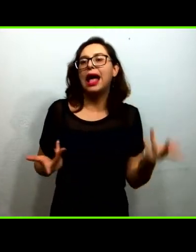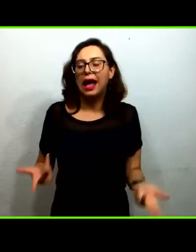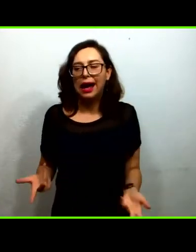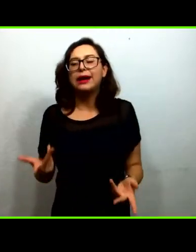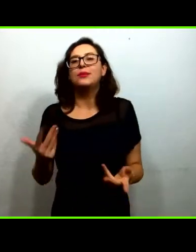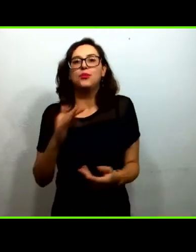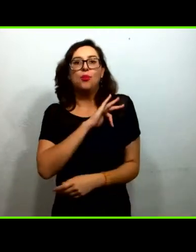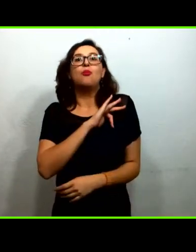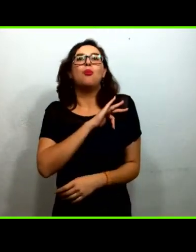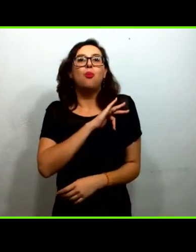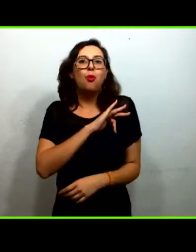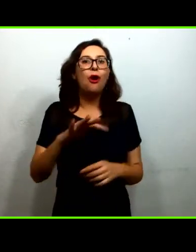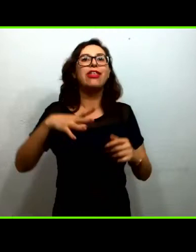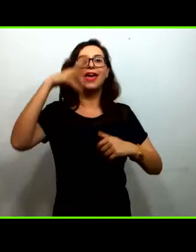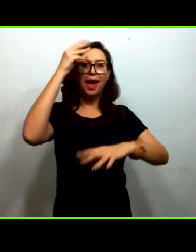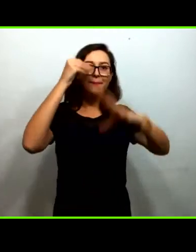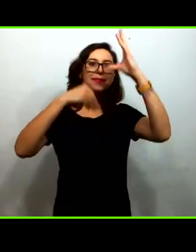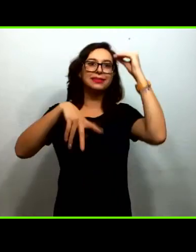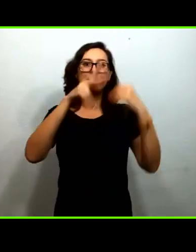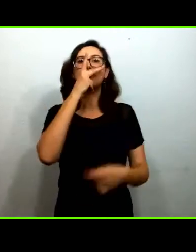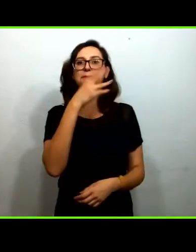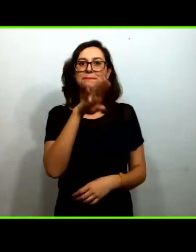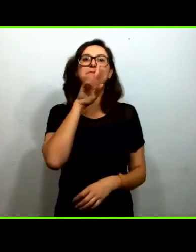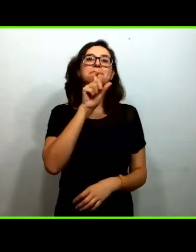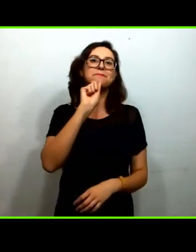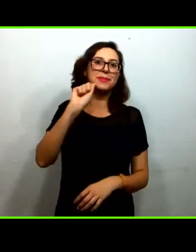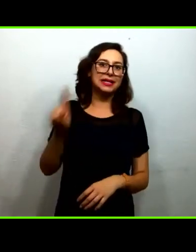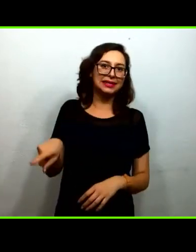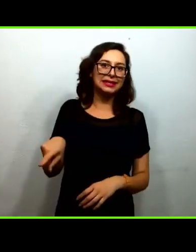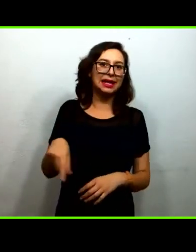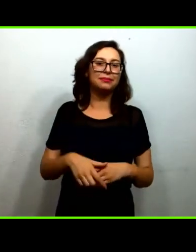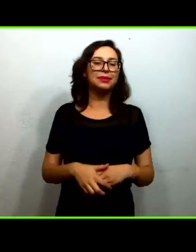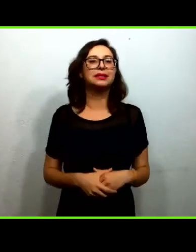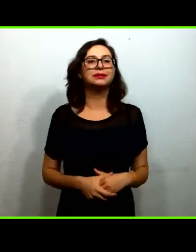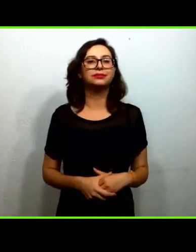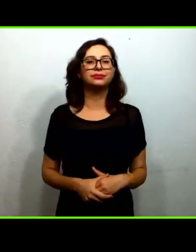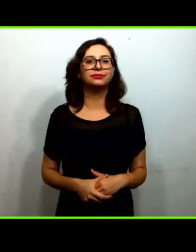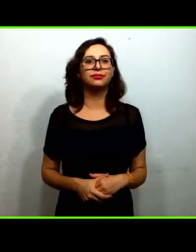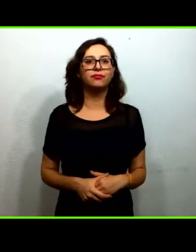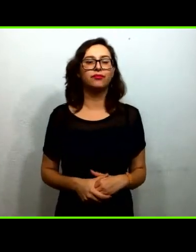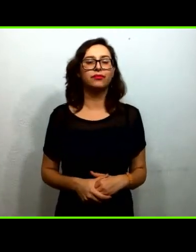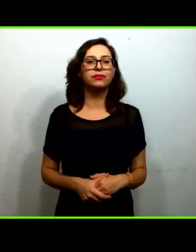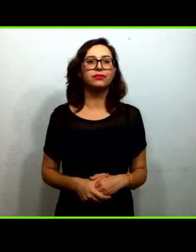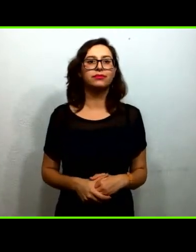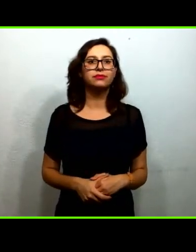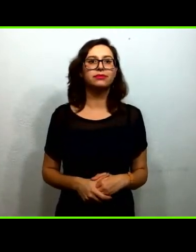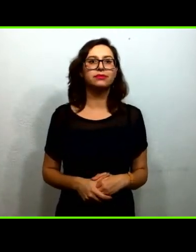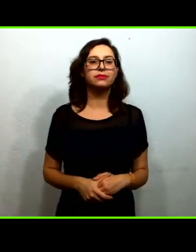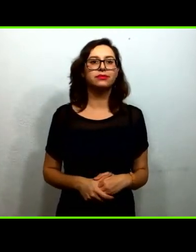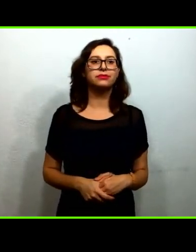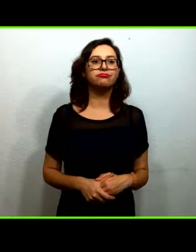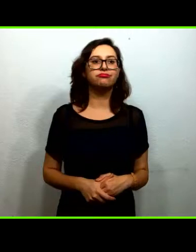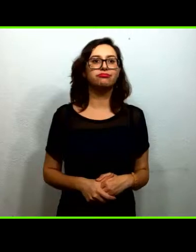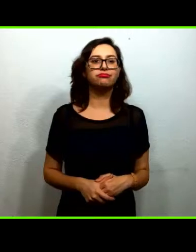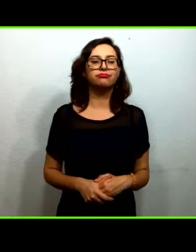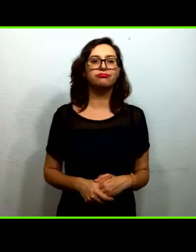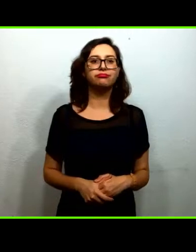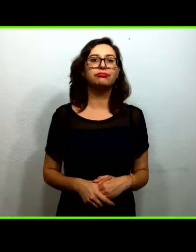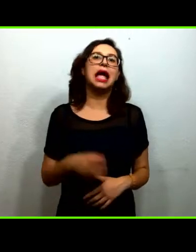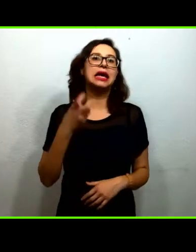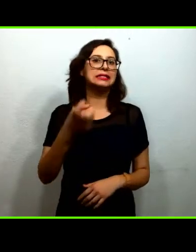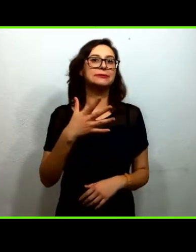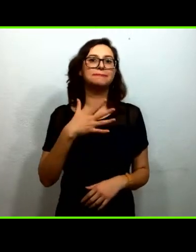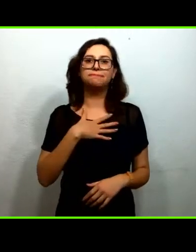espacio de aprendizaje también como un espacio placentero esto sería en